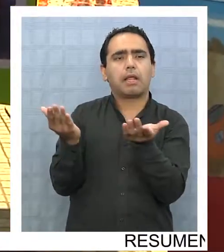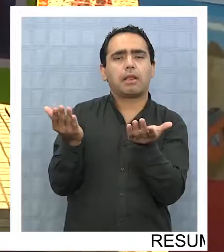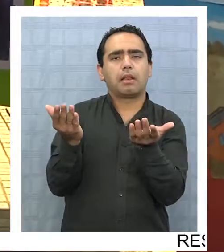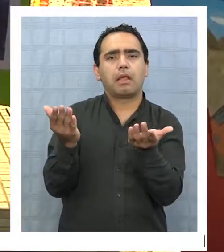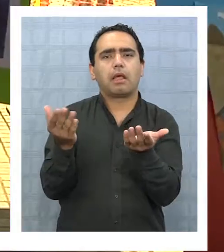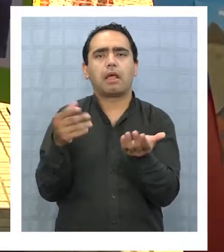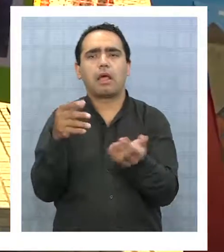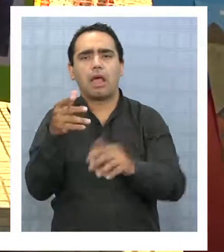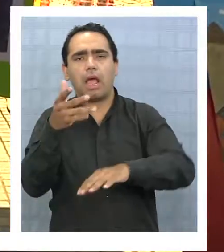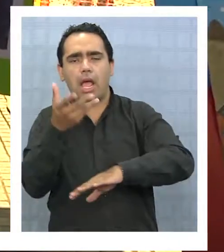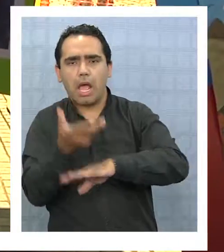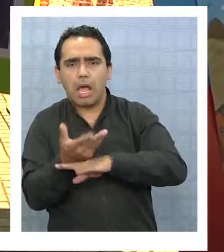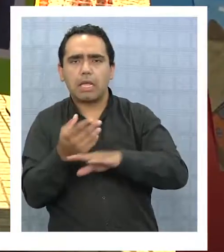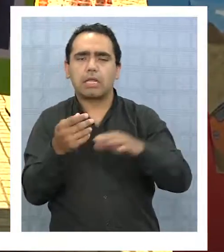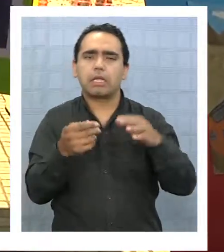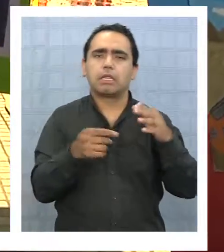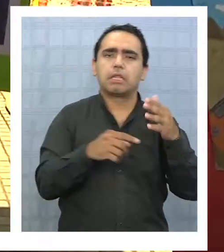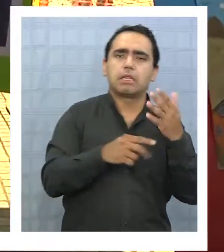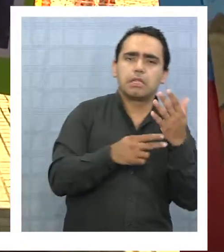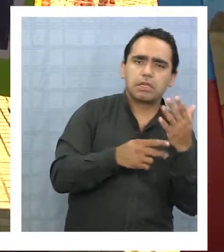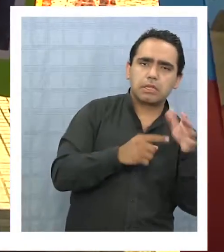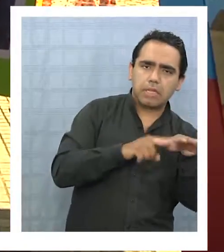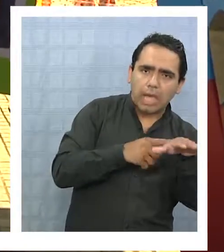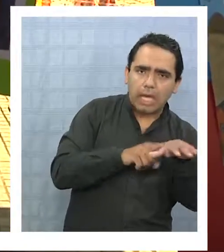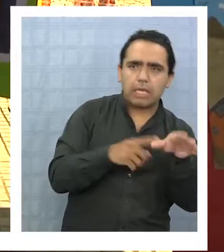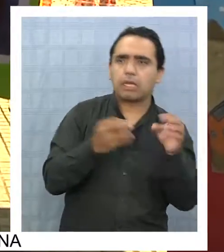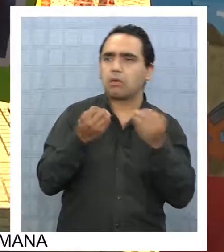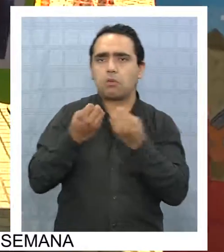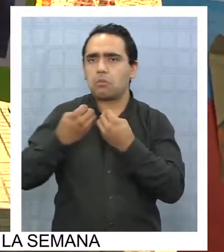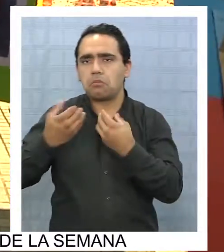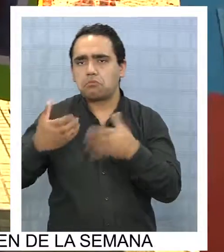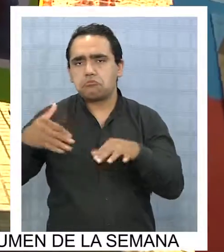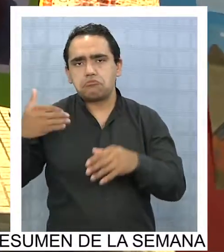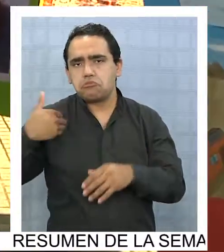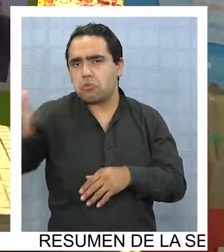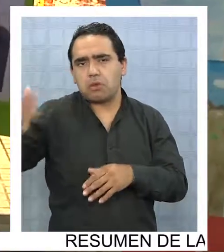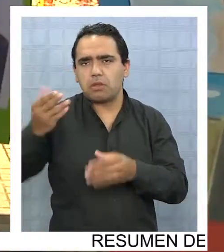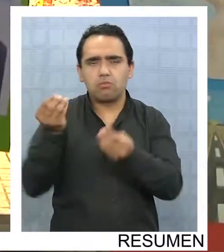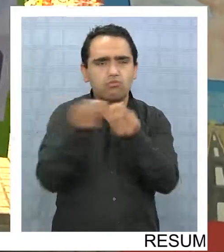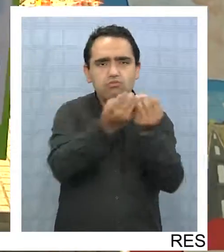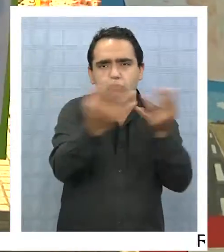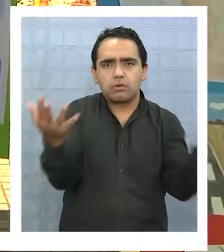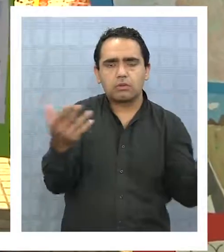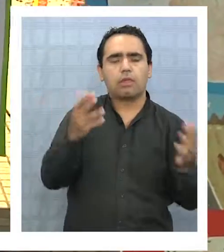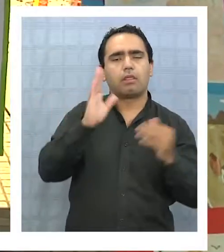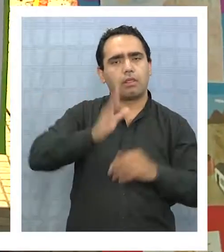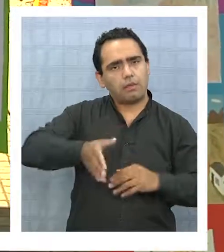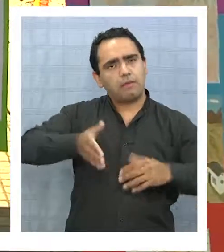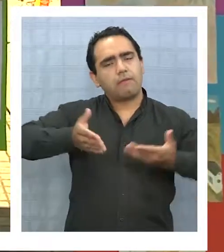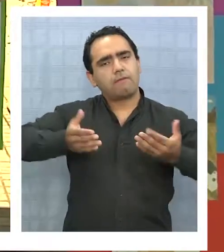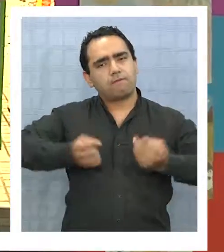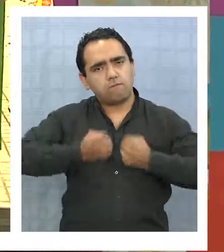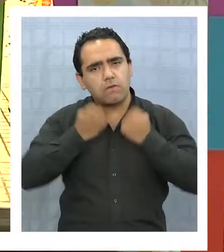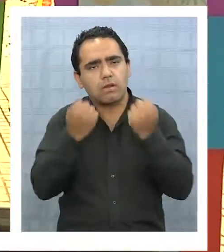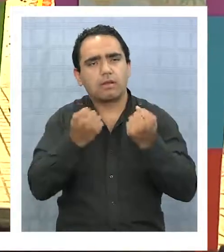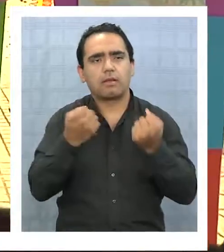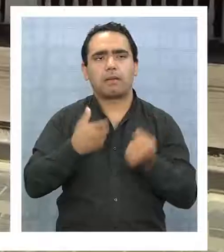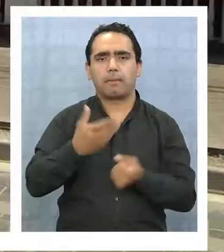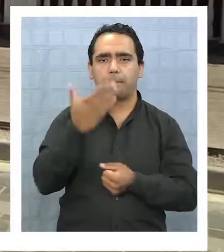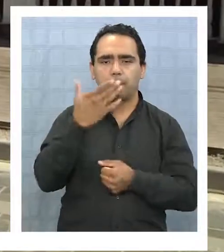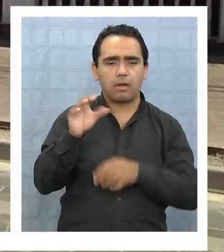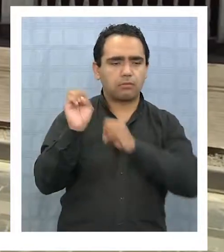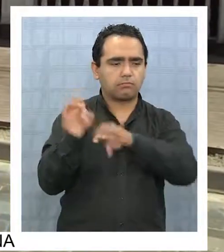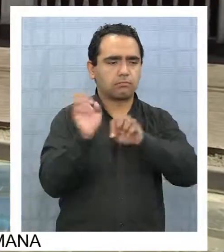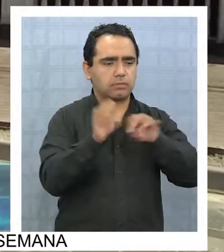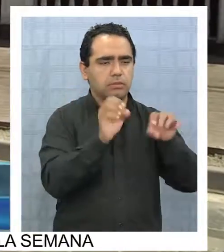si es técnico o lo que sea, uno tiene que tratar de fortalecerlo para mejorar aún más el desarrollo integral de nuestros estudiantes.